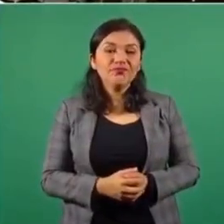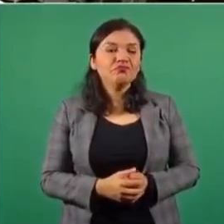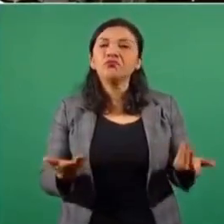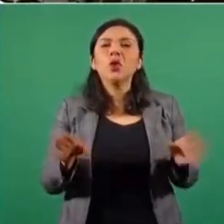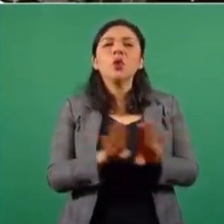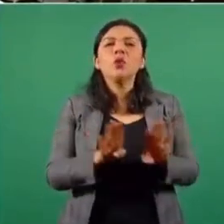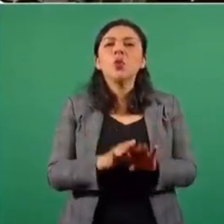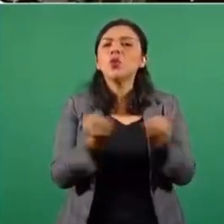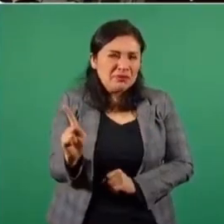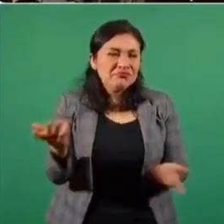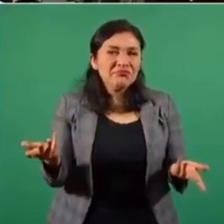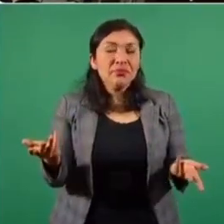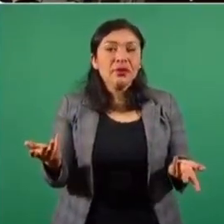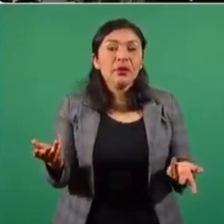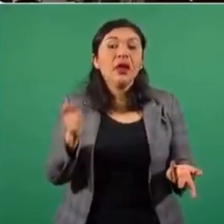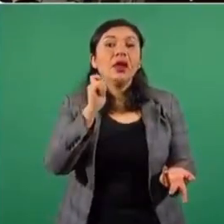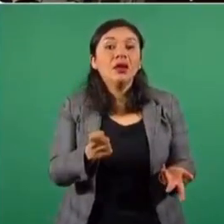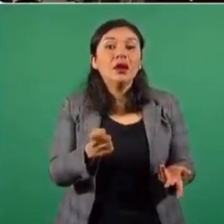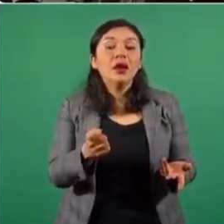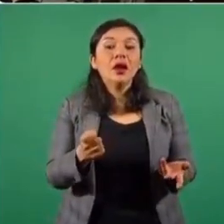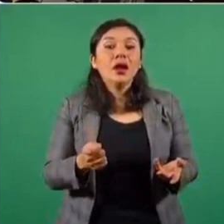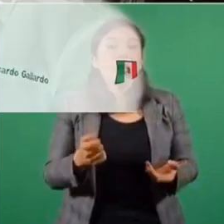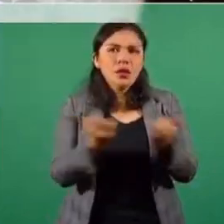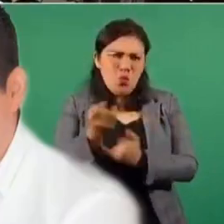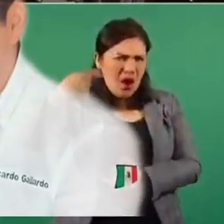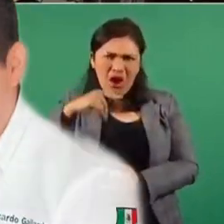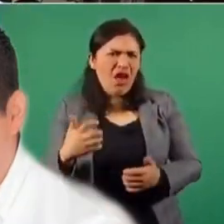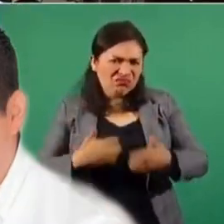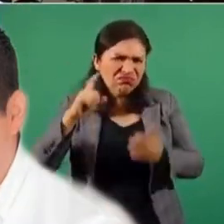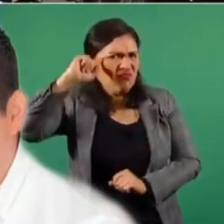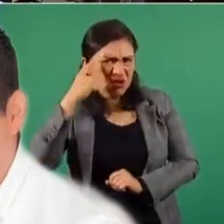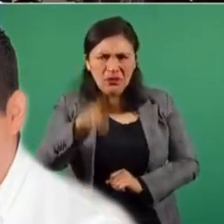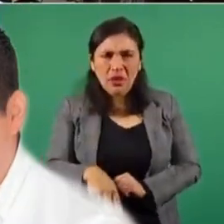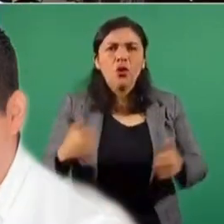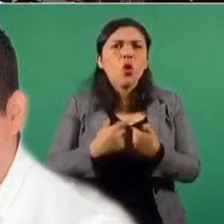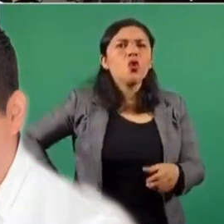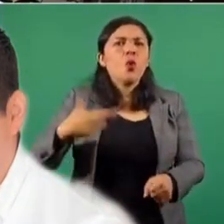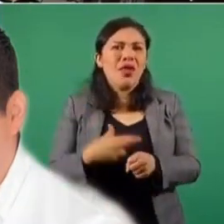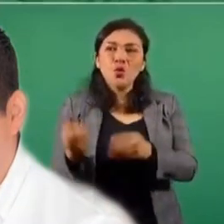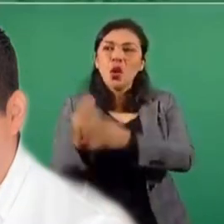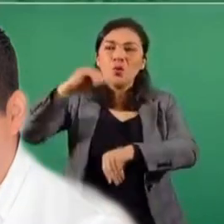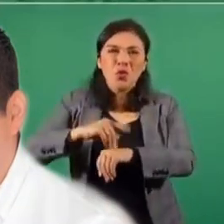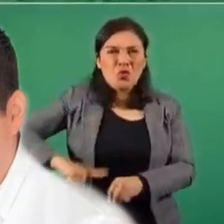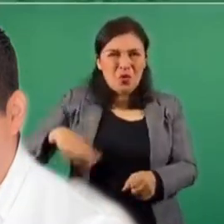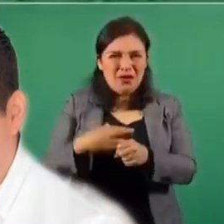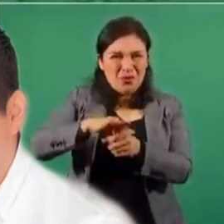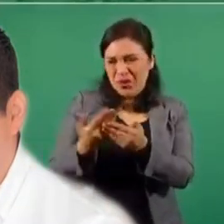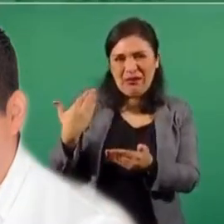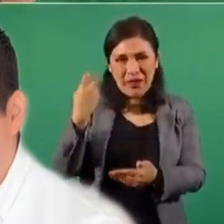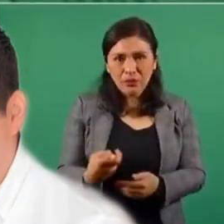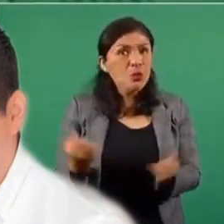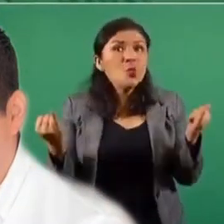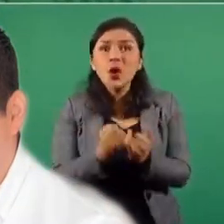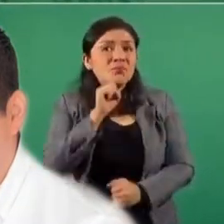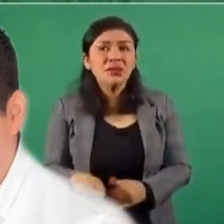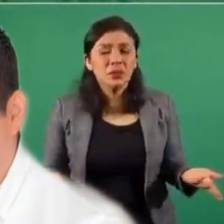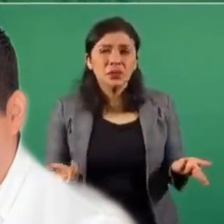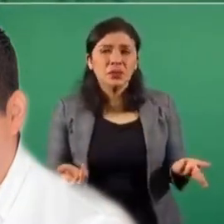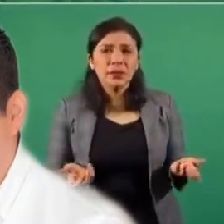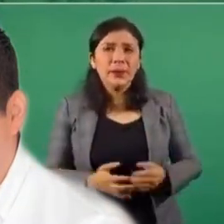es como lo de San Luis Potosí. Están también molestos con el gobernador electo. Es igual.